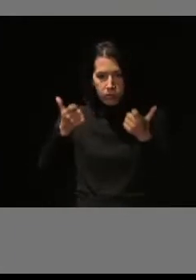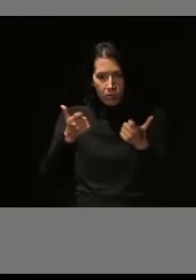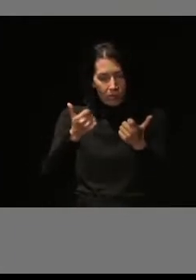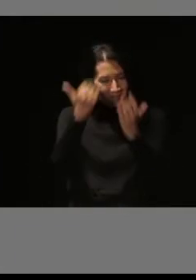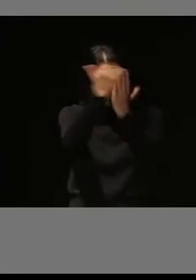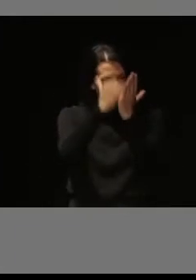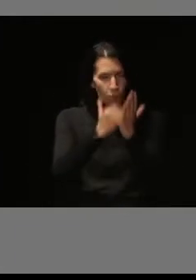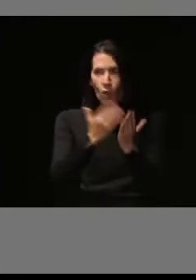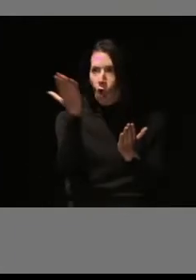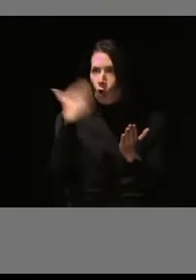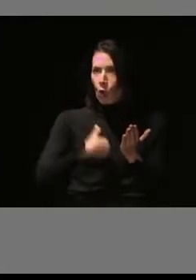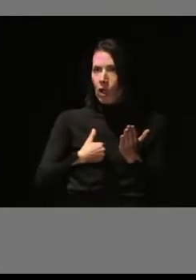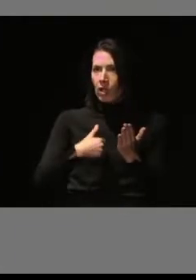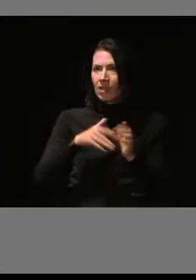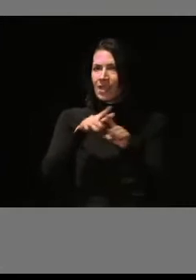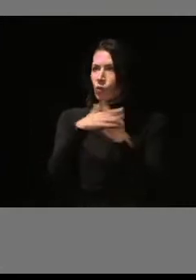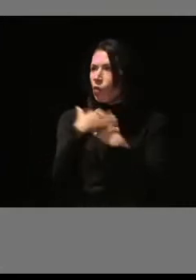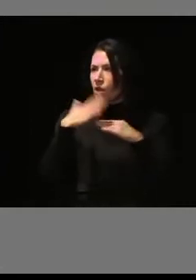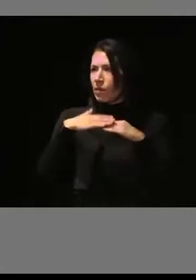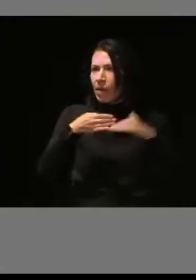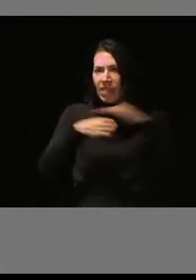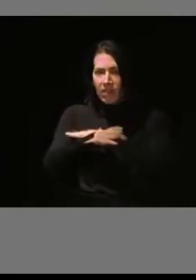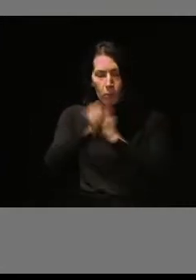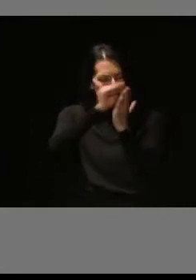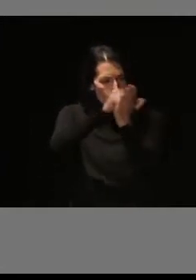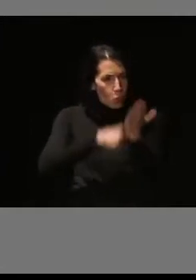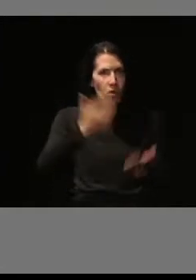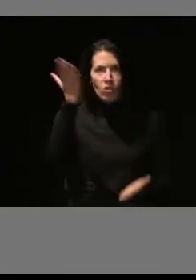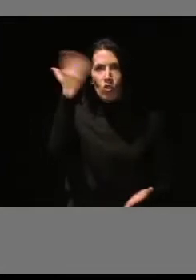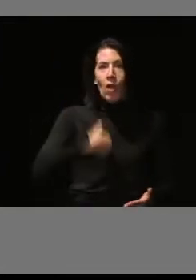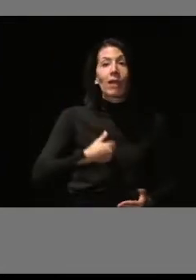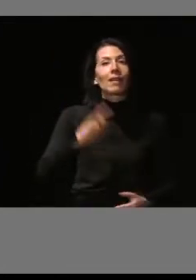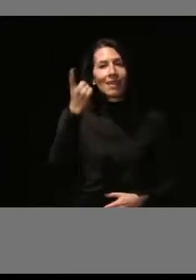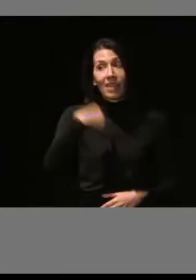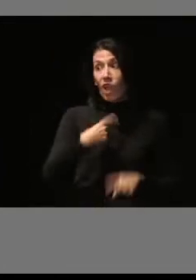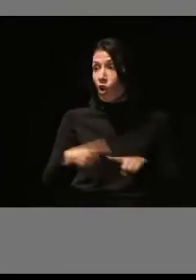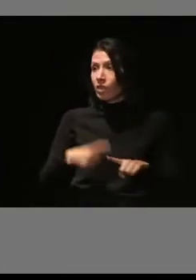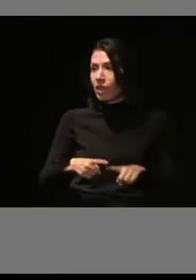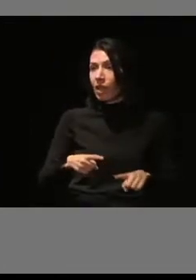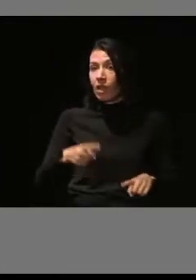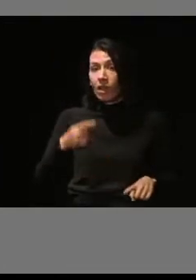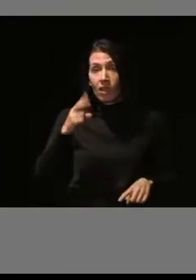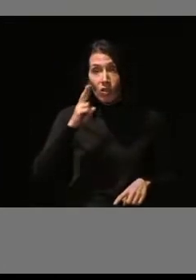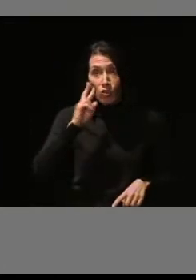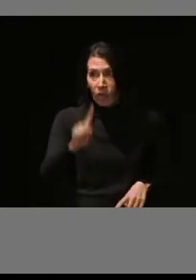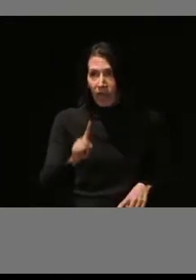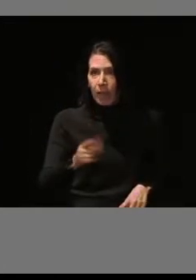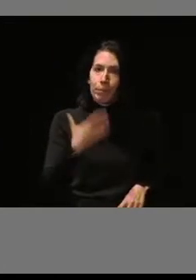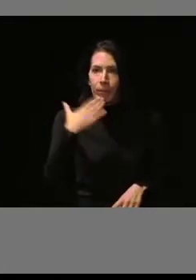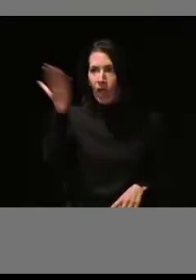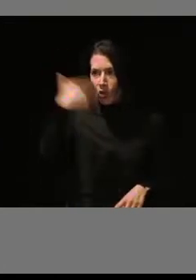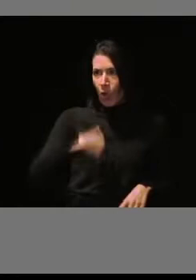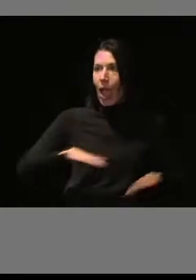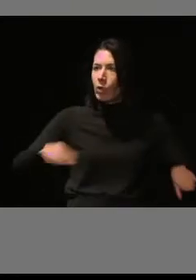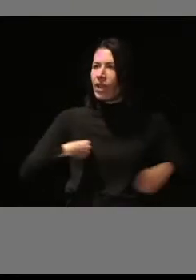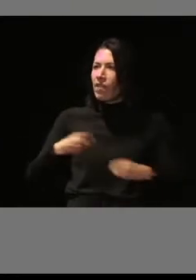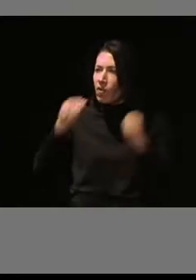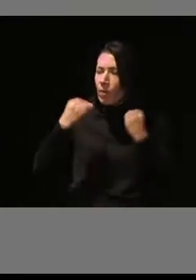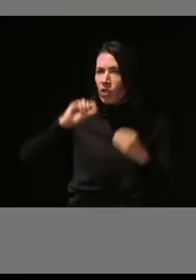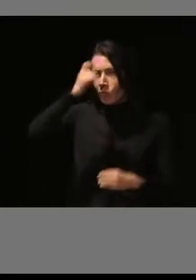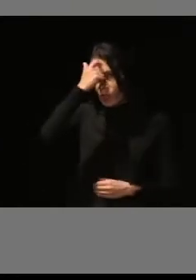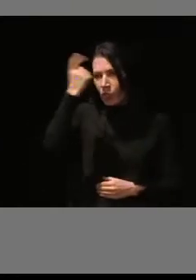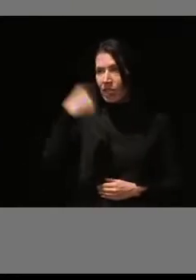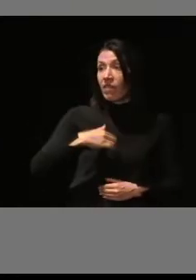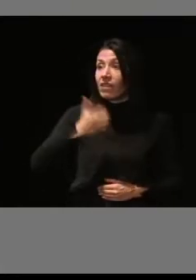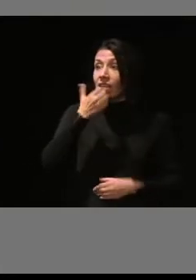condiciones mínimas de accesibilidad. Y sabemos, por experiencia, que aquello que no se ve no existe. Y por muy formado que estés, cuando tú tienes una